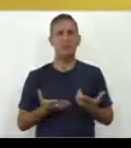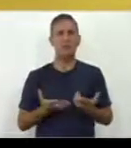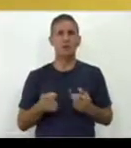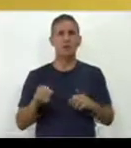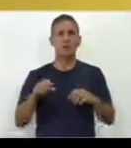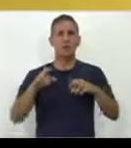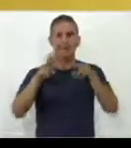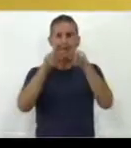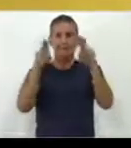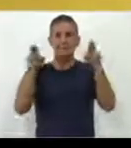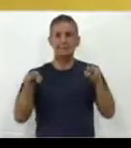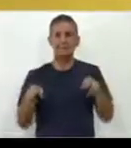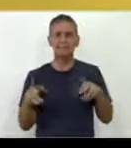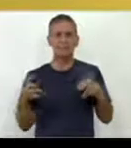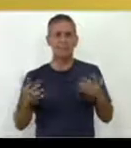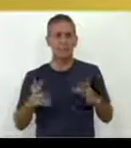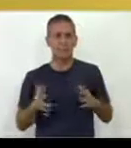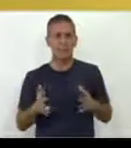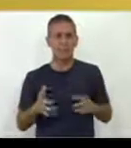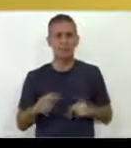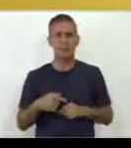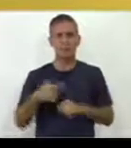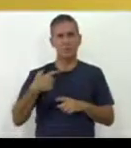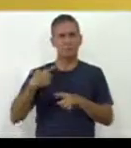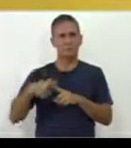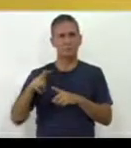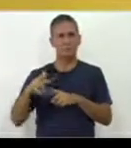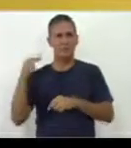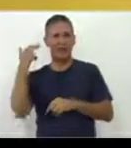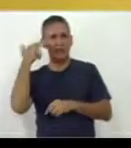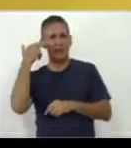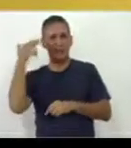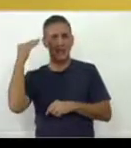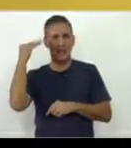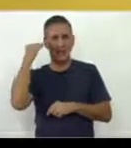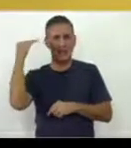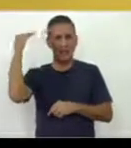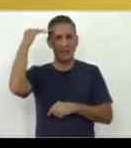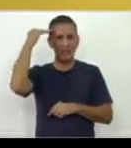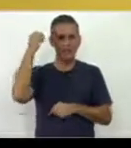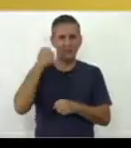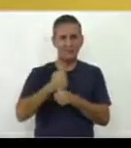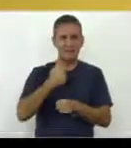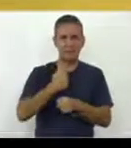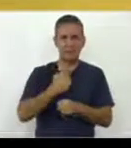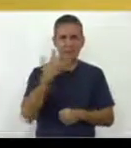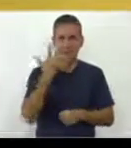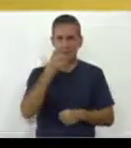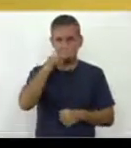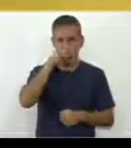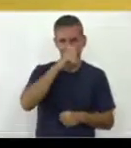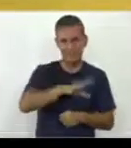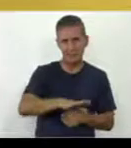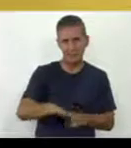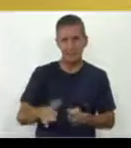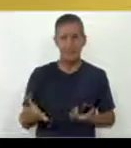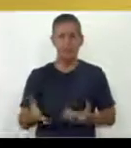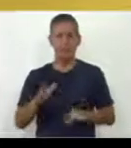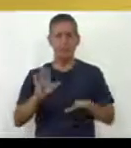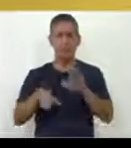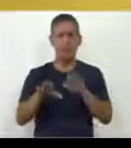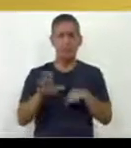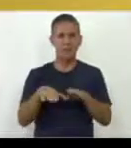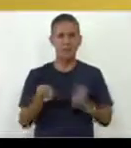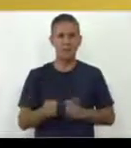nervioso, de la capacidad de trabajo del niño. Y entonces, por esa razón, que lo recomendable es que de